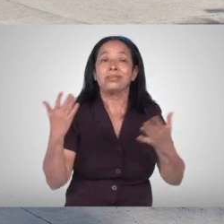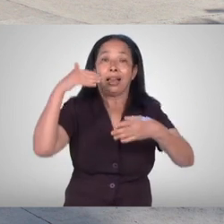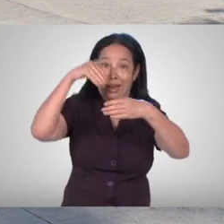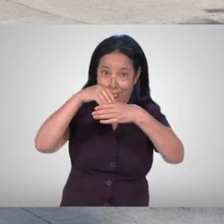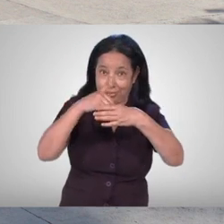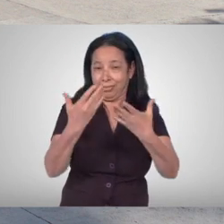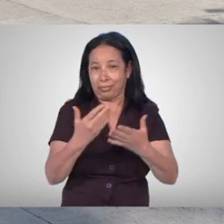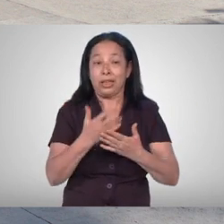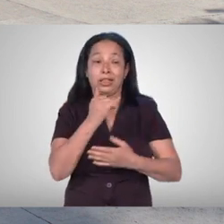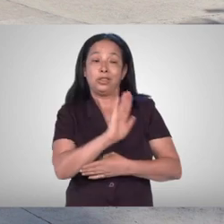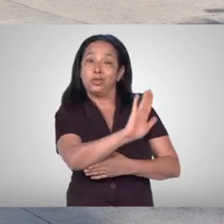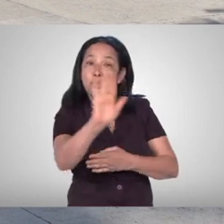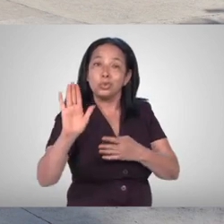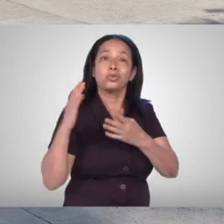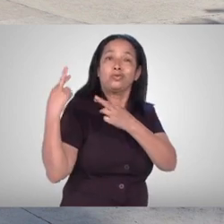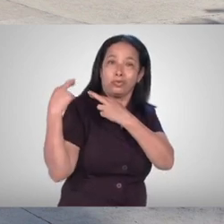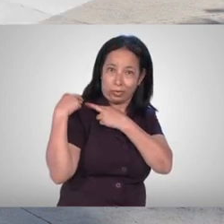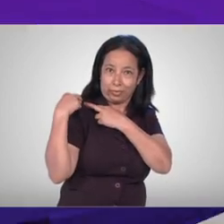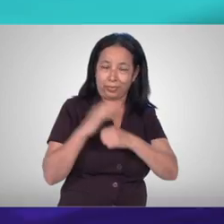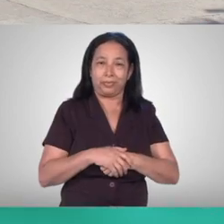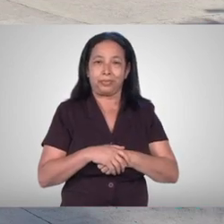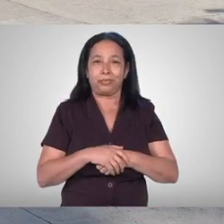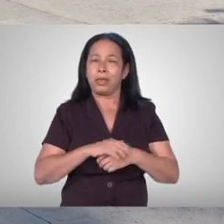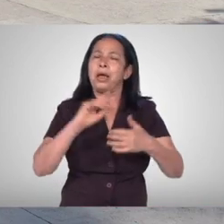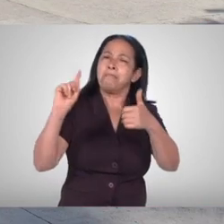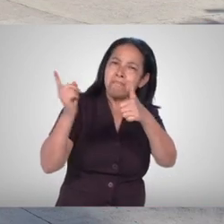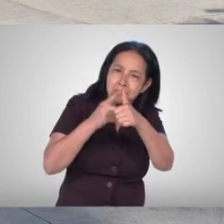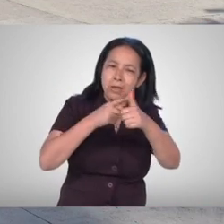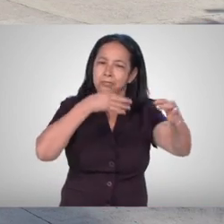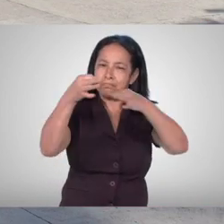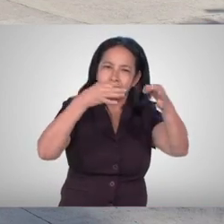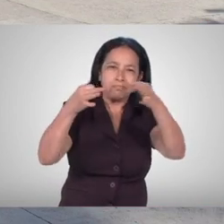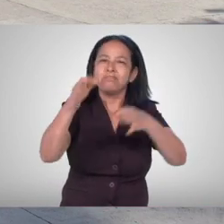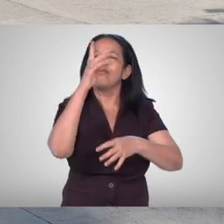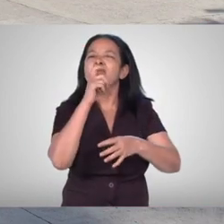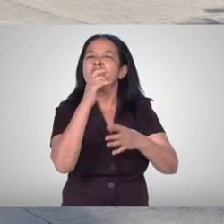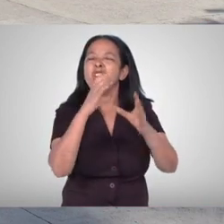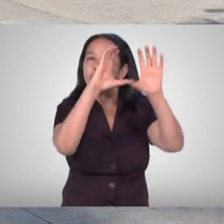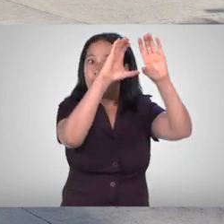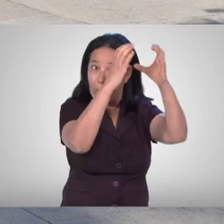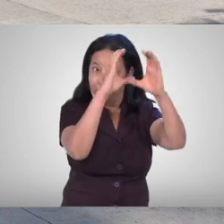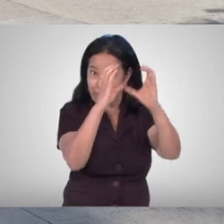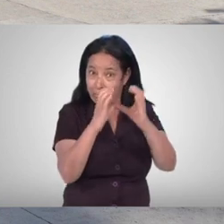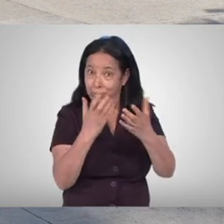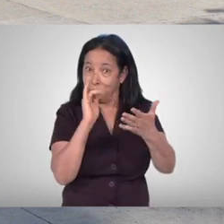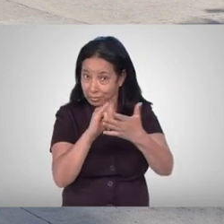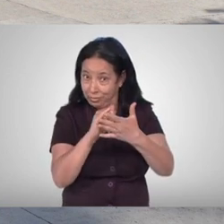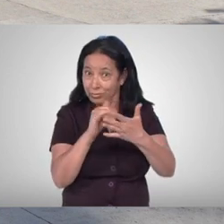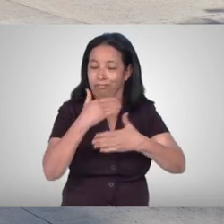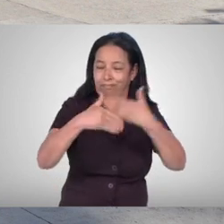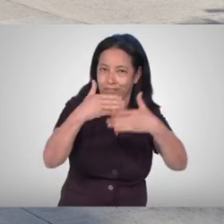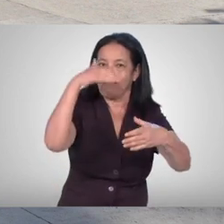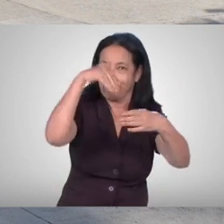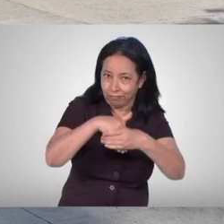democrático, así como sus principales funciones. Iniciaremos detallando las entidades encargadas de llevar a cabo este